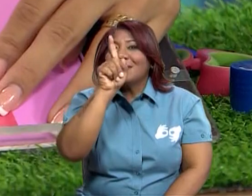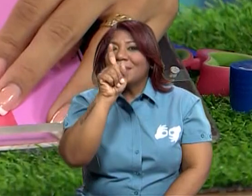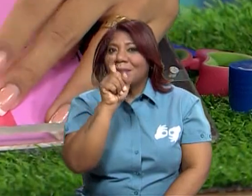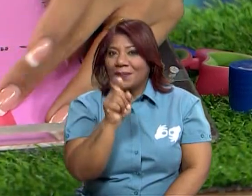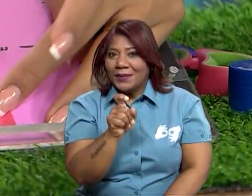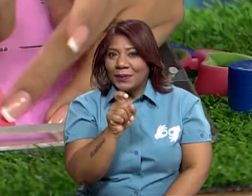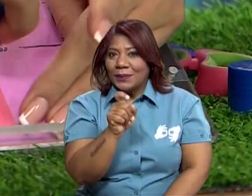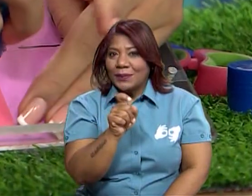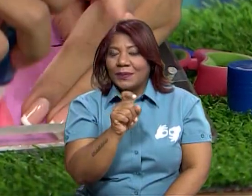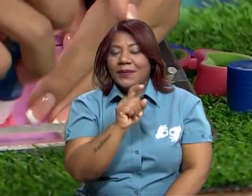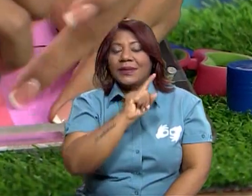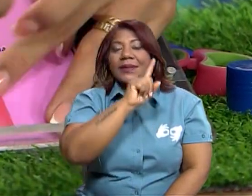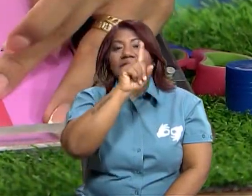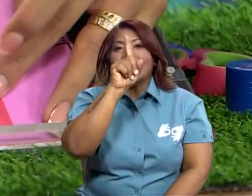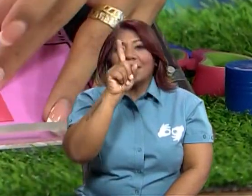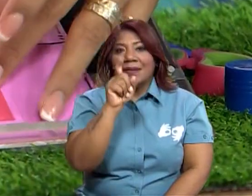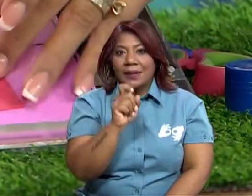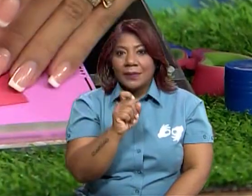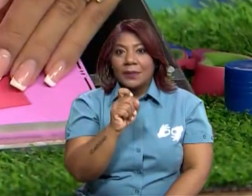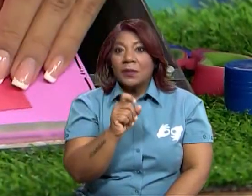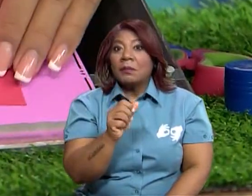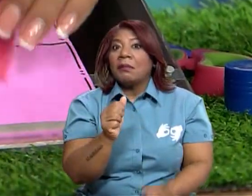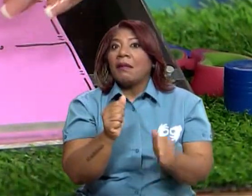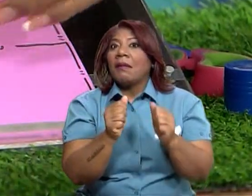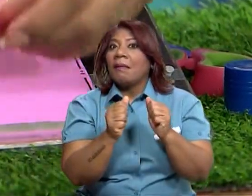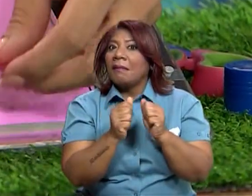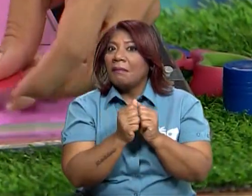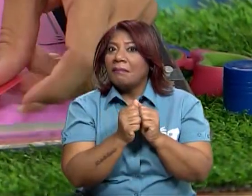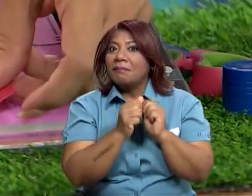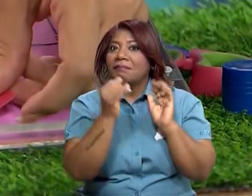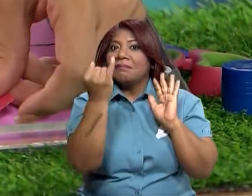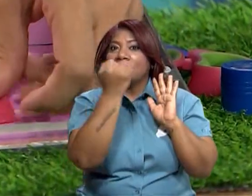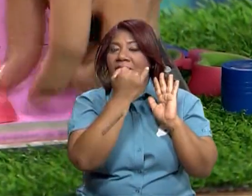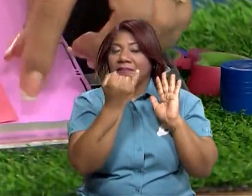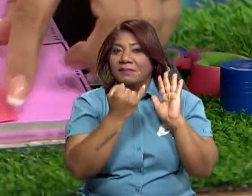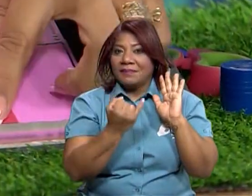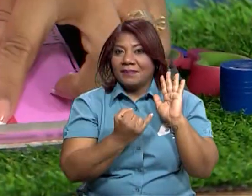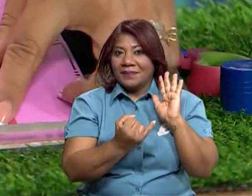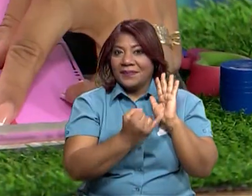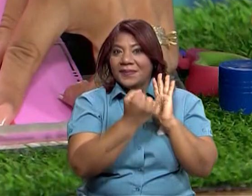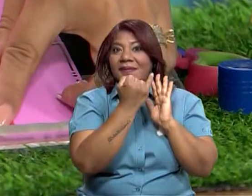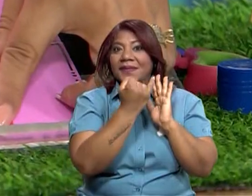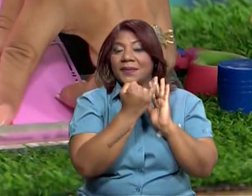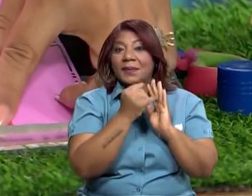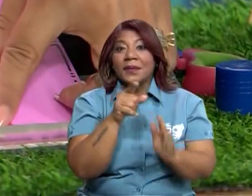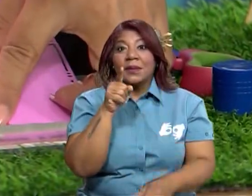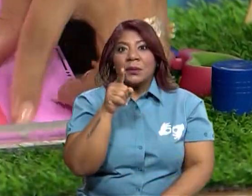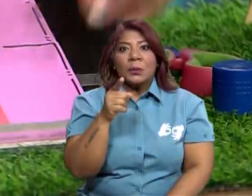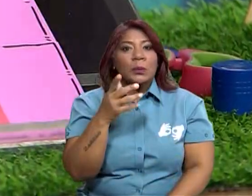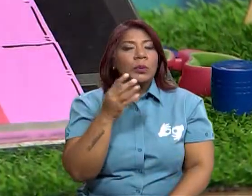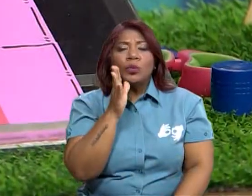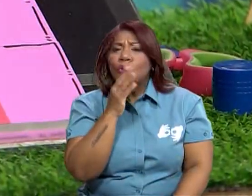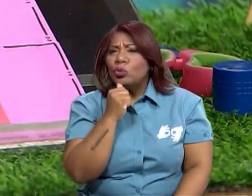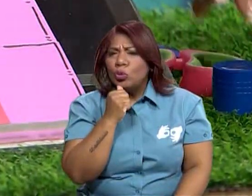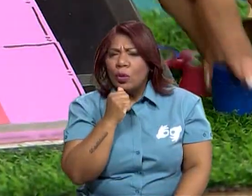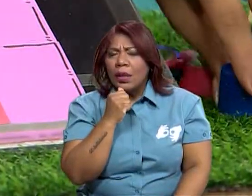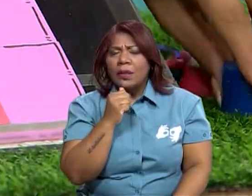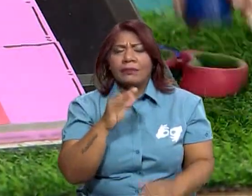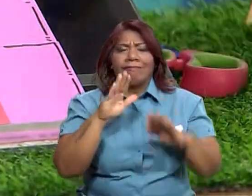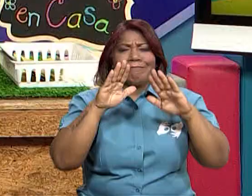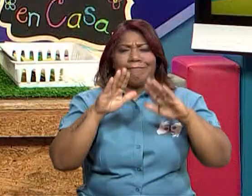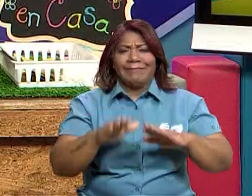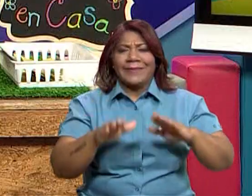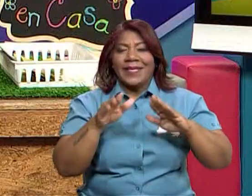la interrogante. Puedes utilizar imágenes y sé que te va a quedar mejor si utilizas tu propia creatividad, tu propia imaginación,